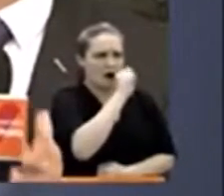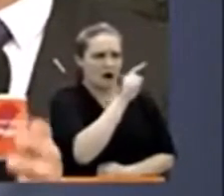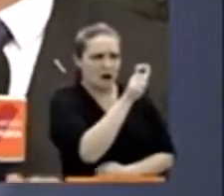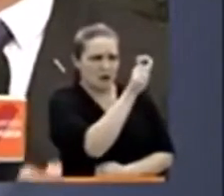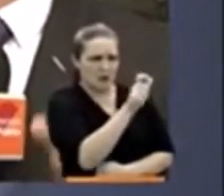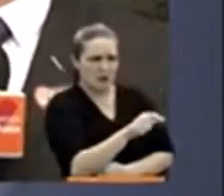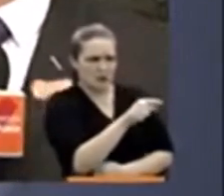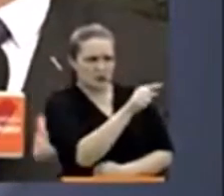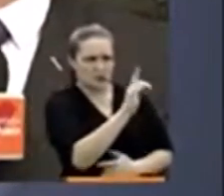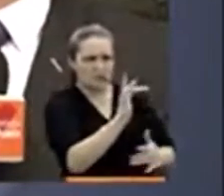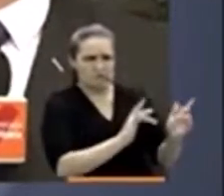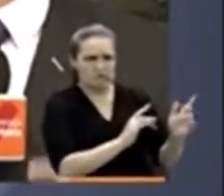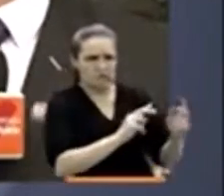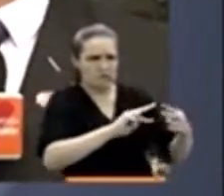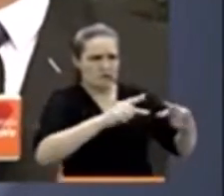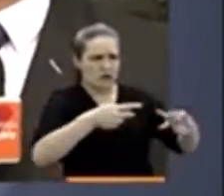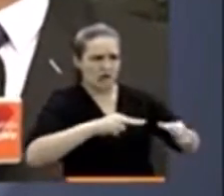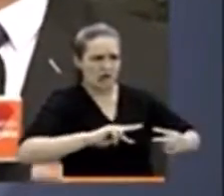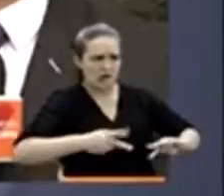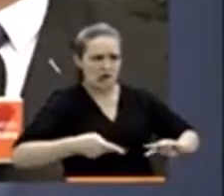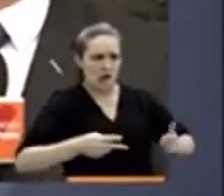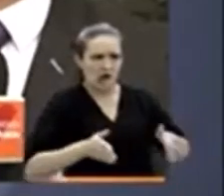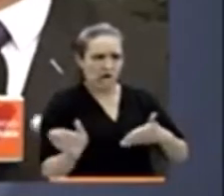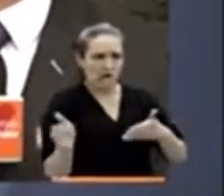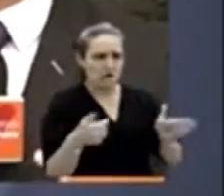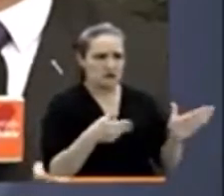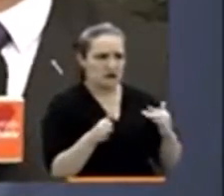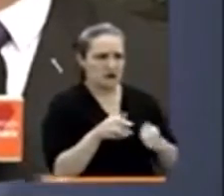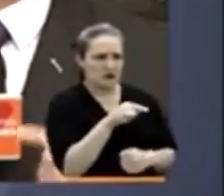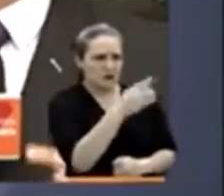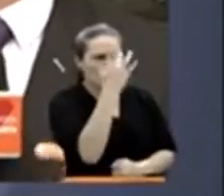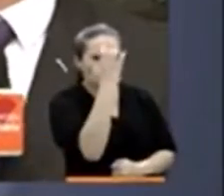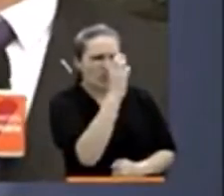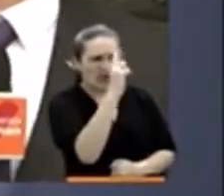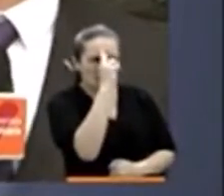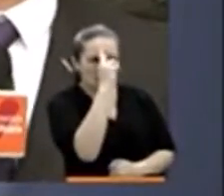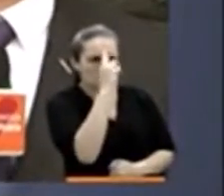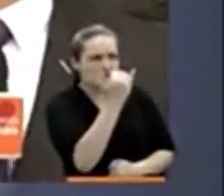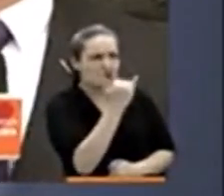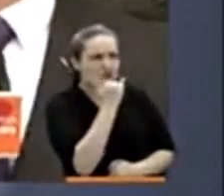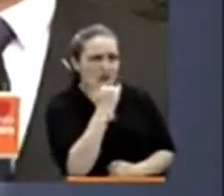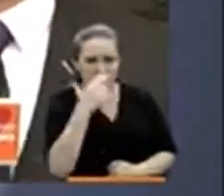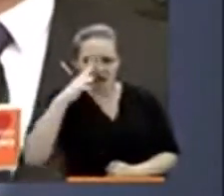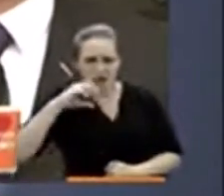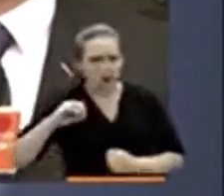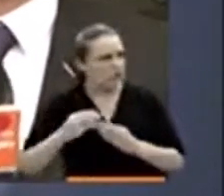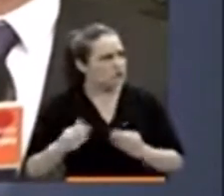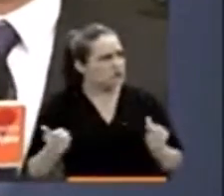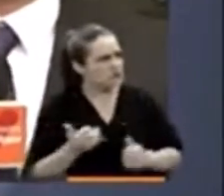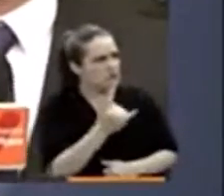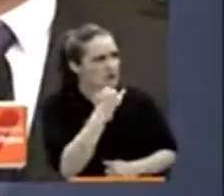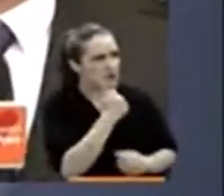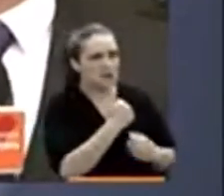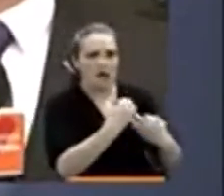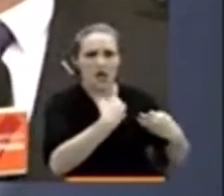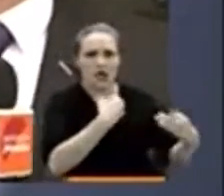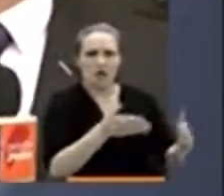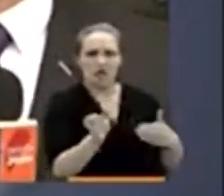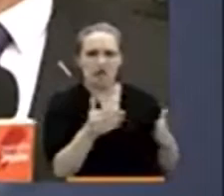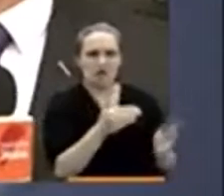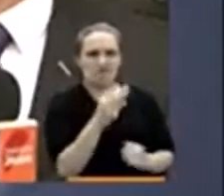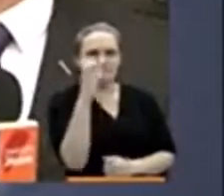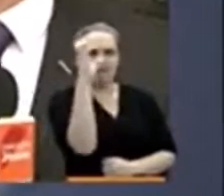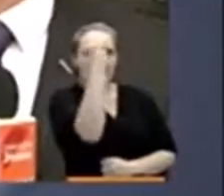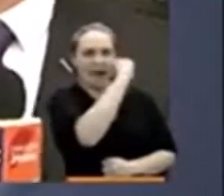en ese testimonio real sobre las razones y motivos que ella explicó de cómo se dio la desaparición de este pequeño de seis años.